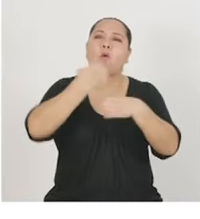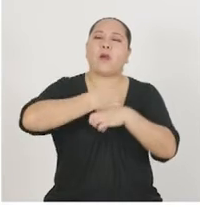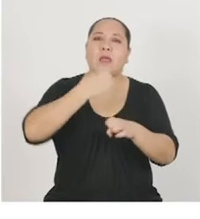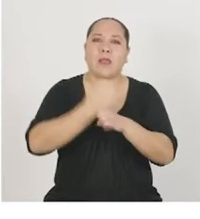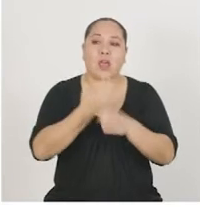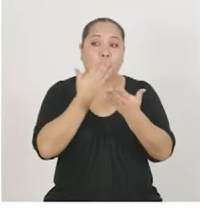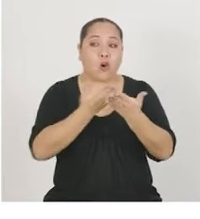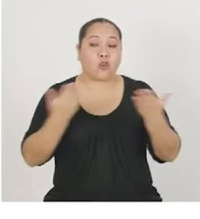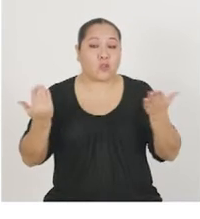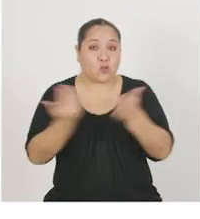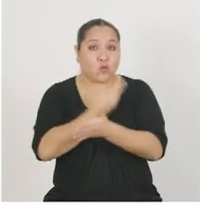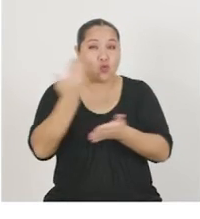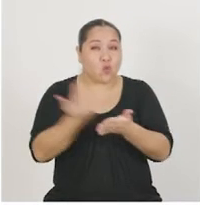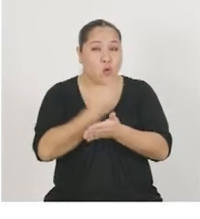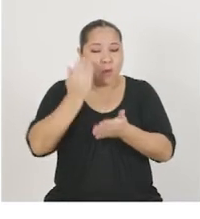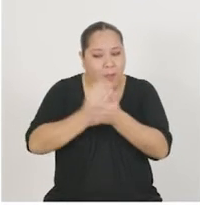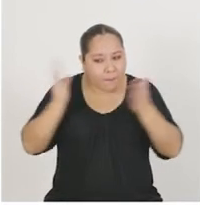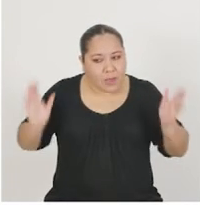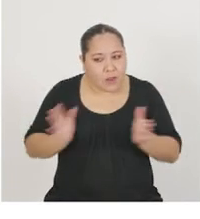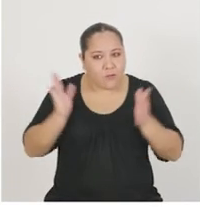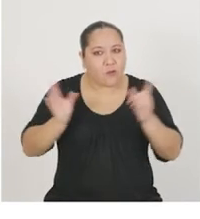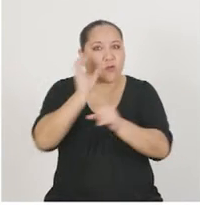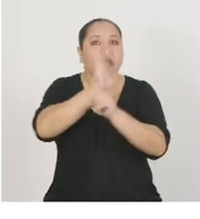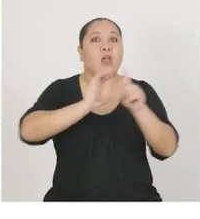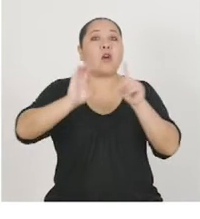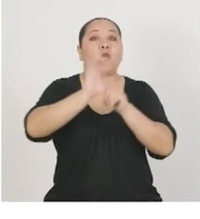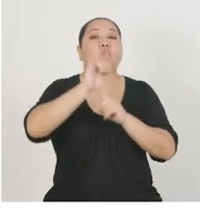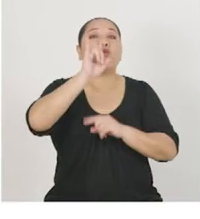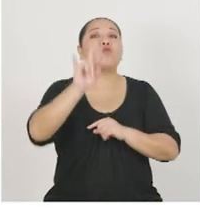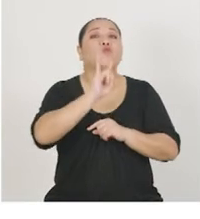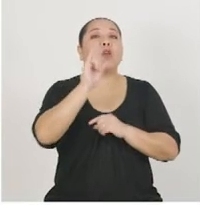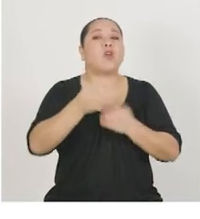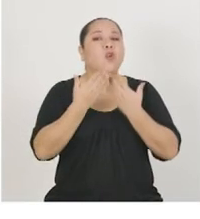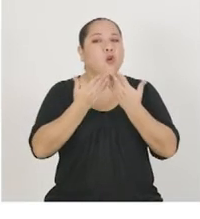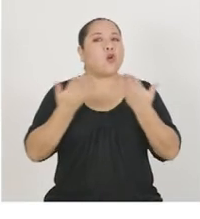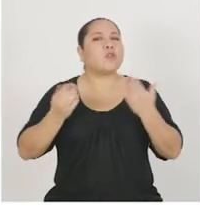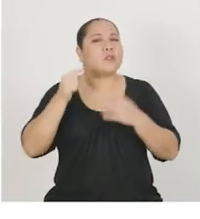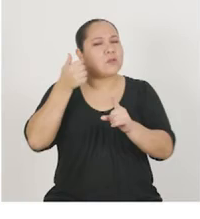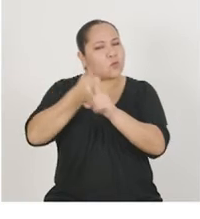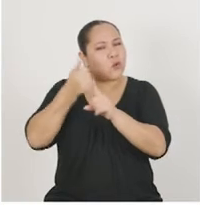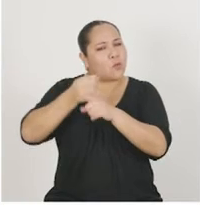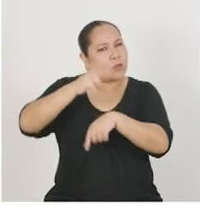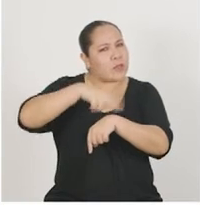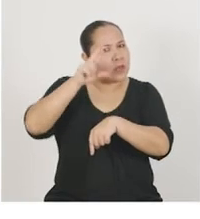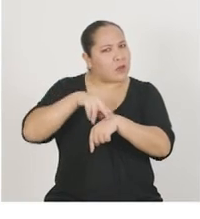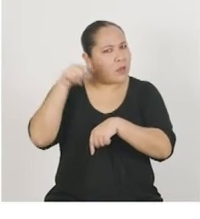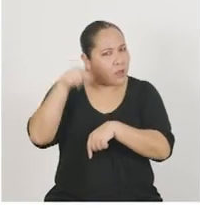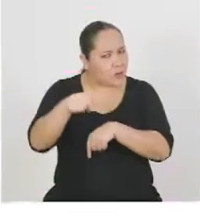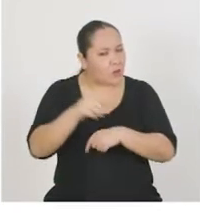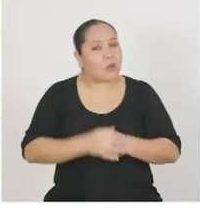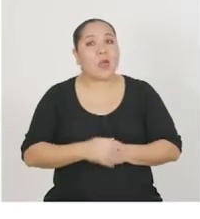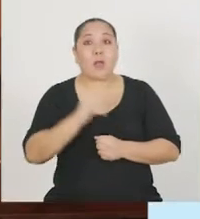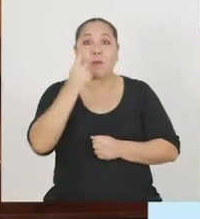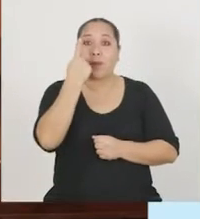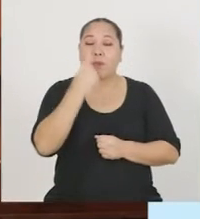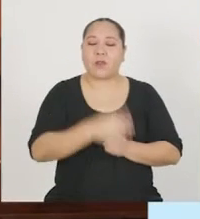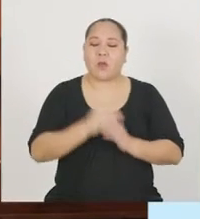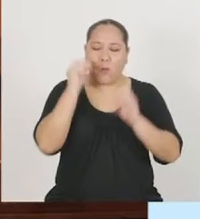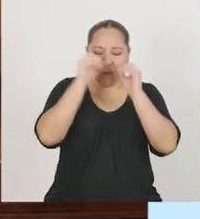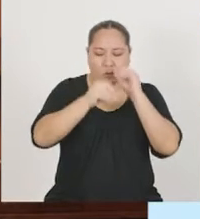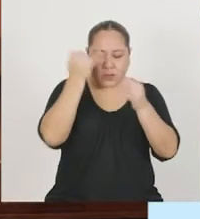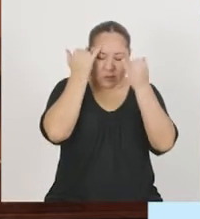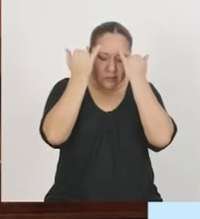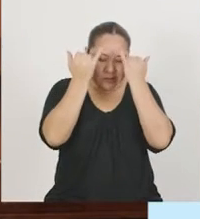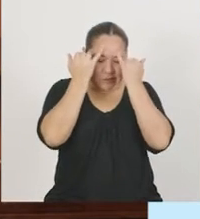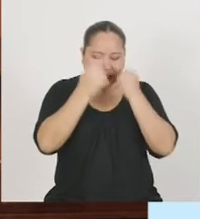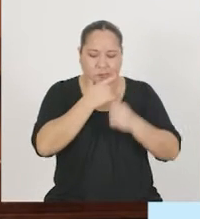podríamos crear productos novedosos para fomentar nuestra cultura usando productos de la región? El primer paso es poner